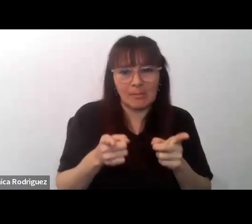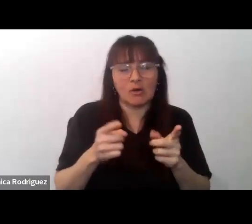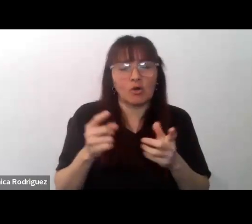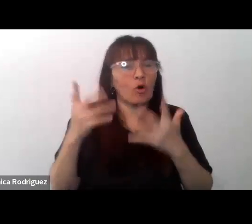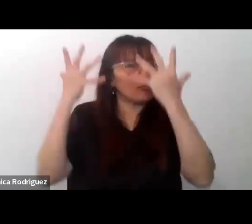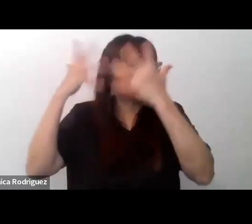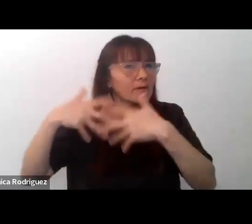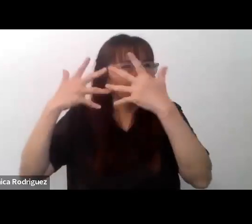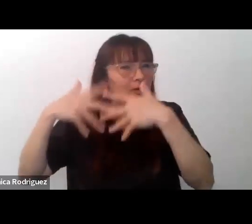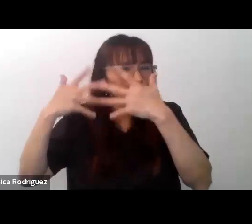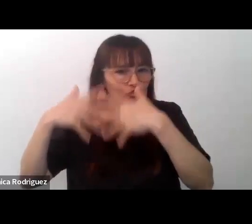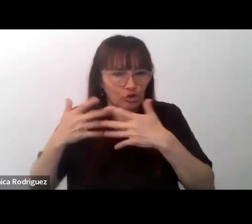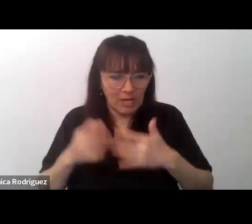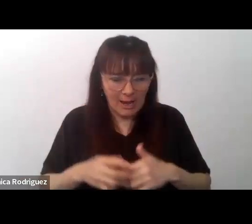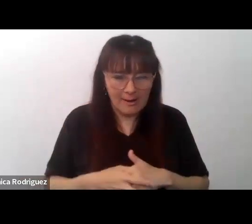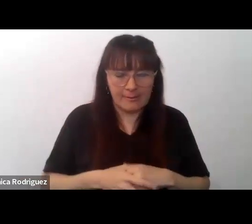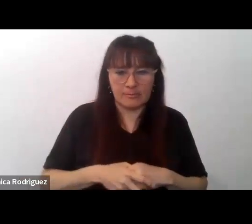En consideración